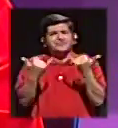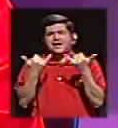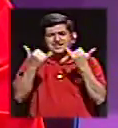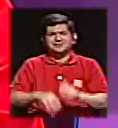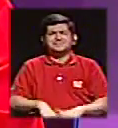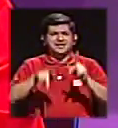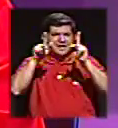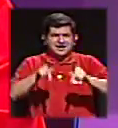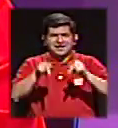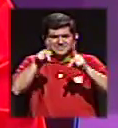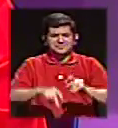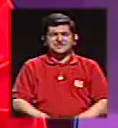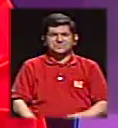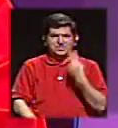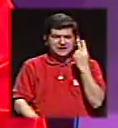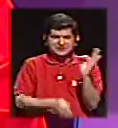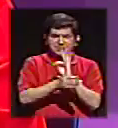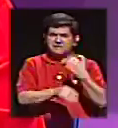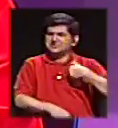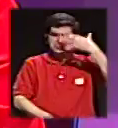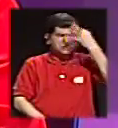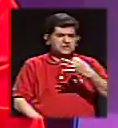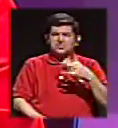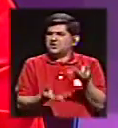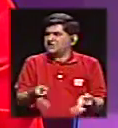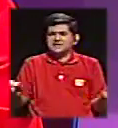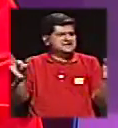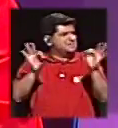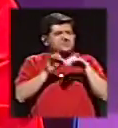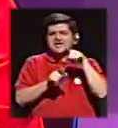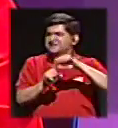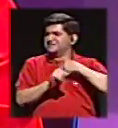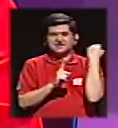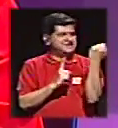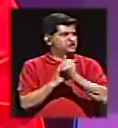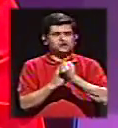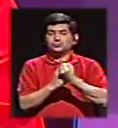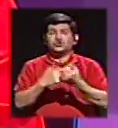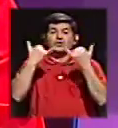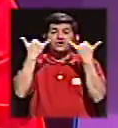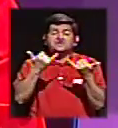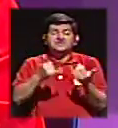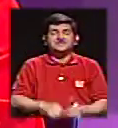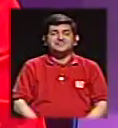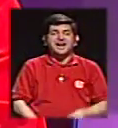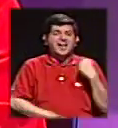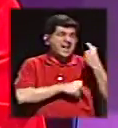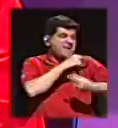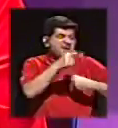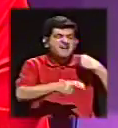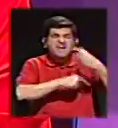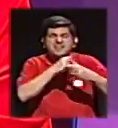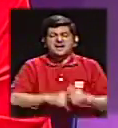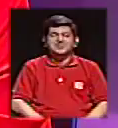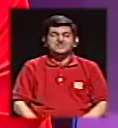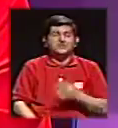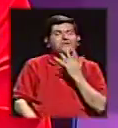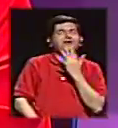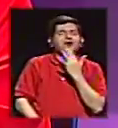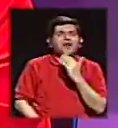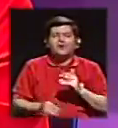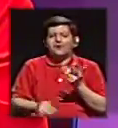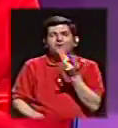y público televidente, yo ni siquiera creo que eso ya es importante. O sea, ya se murieron las generaciones de colores.